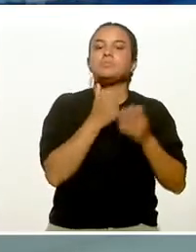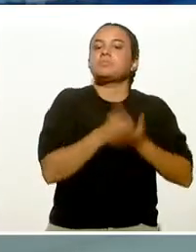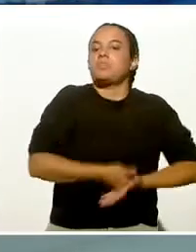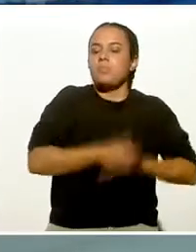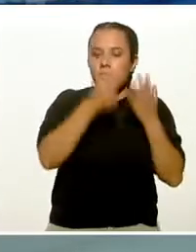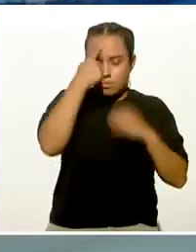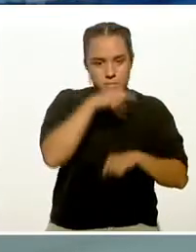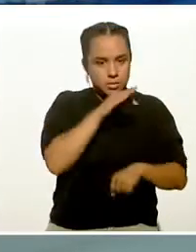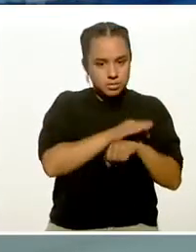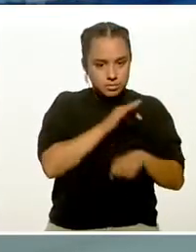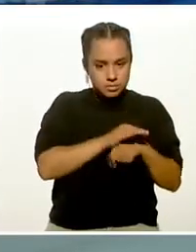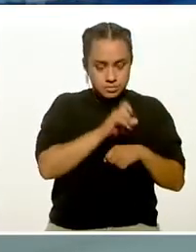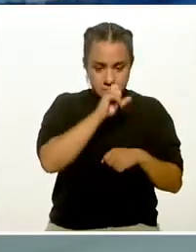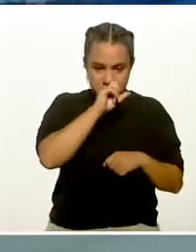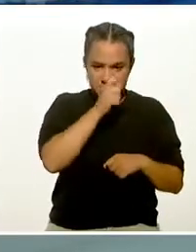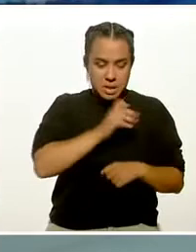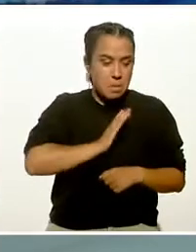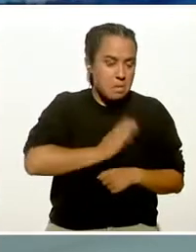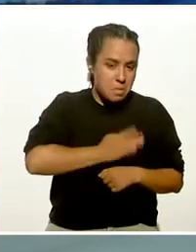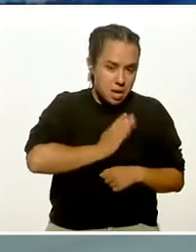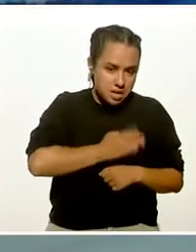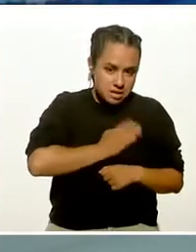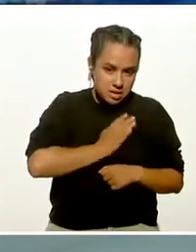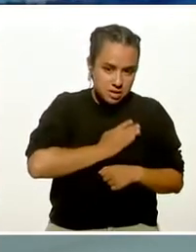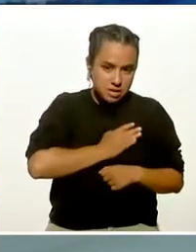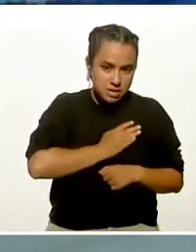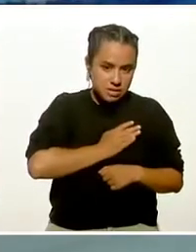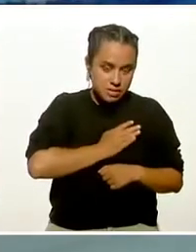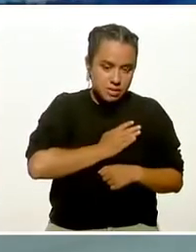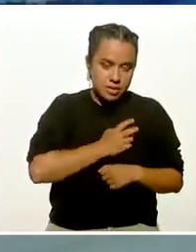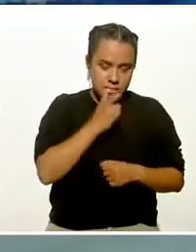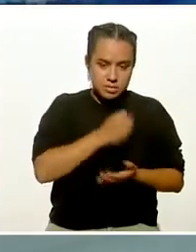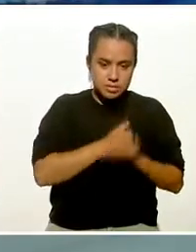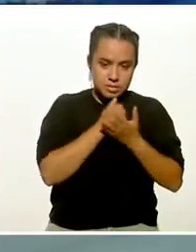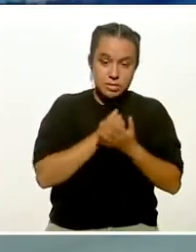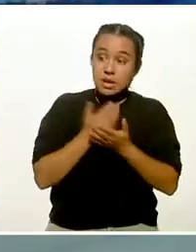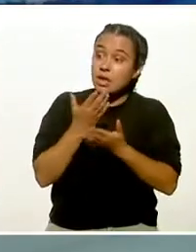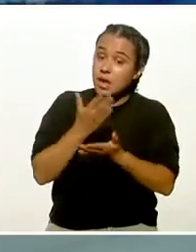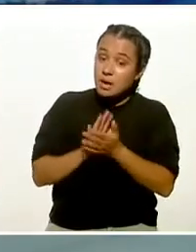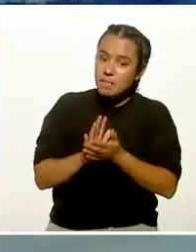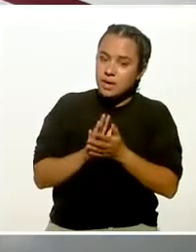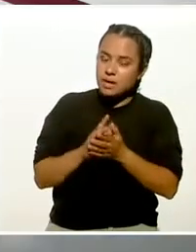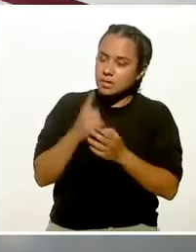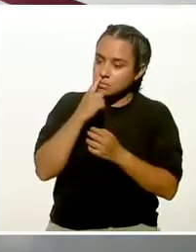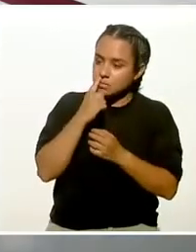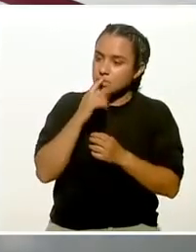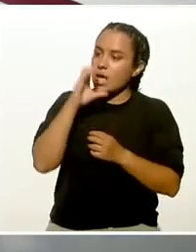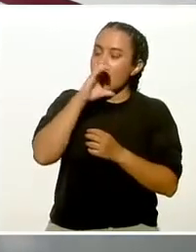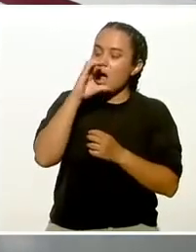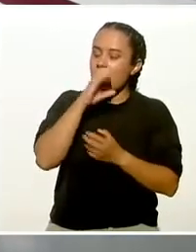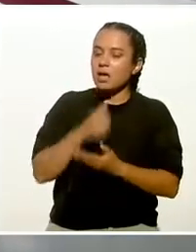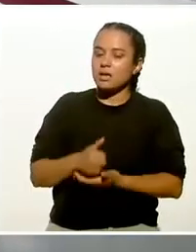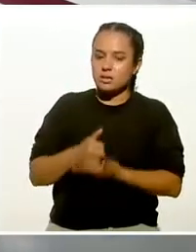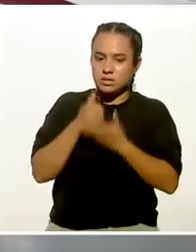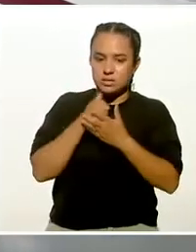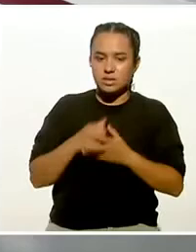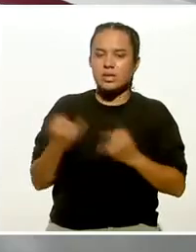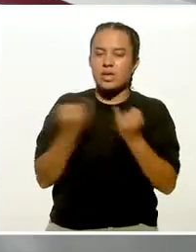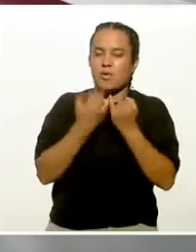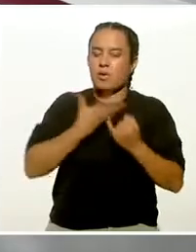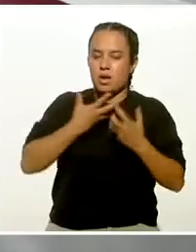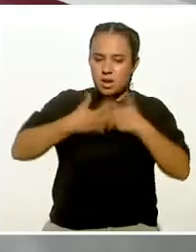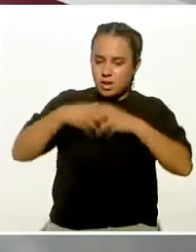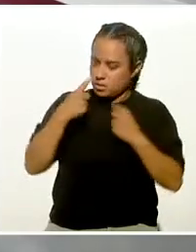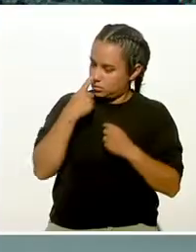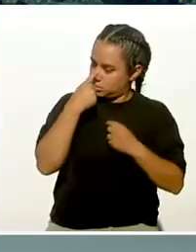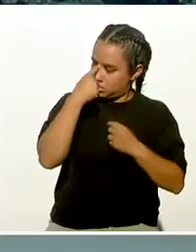alguna bacteria, así es. Y calienta además el aire, la nariz. Y tenemos unas turbinas que son los cornetes